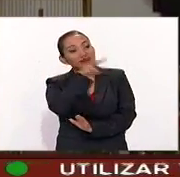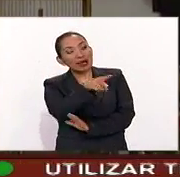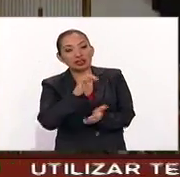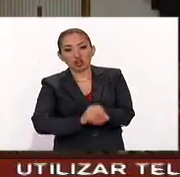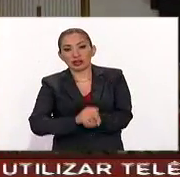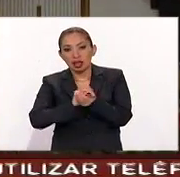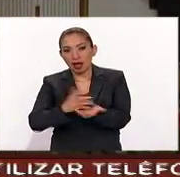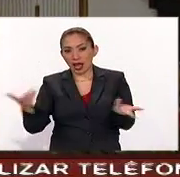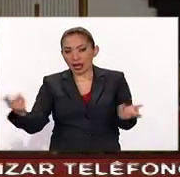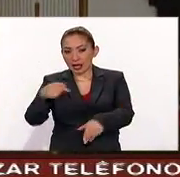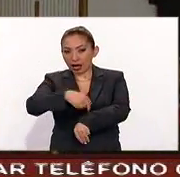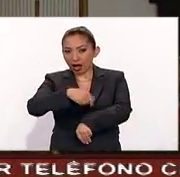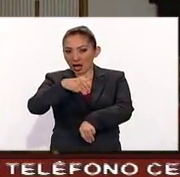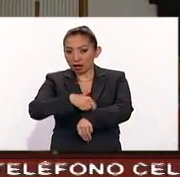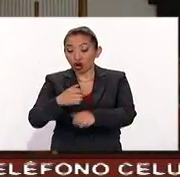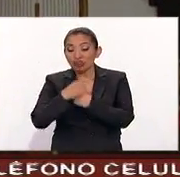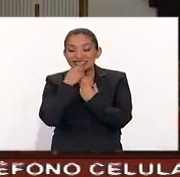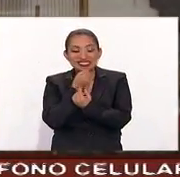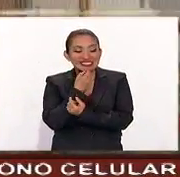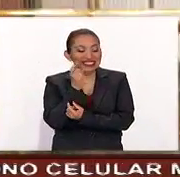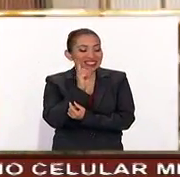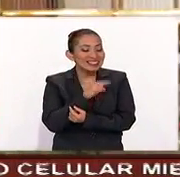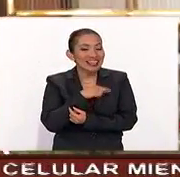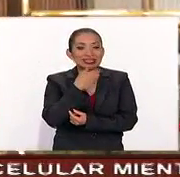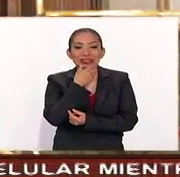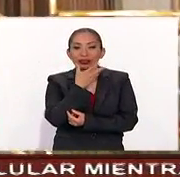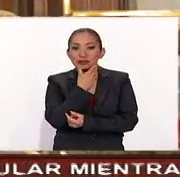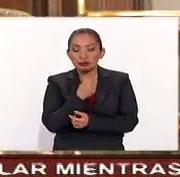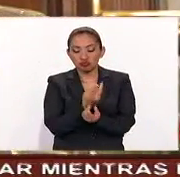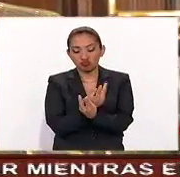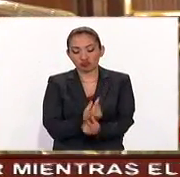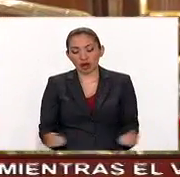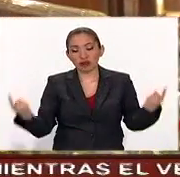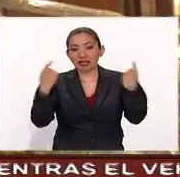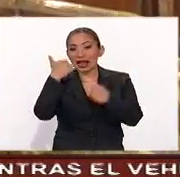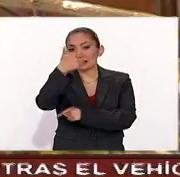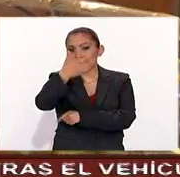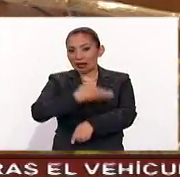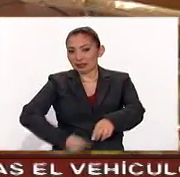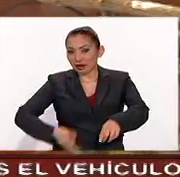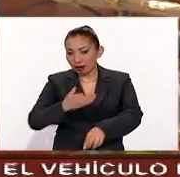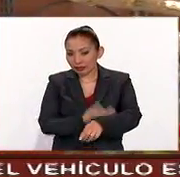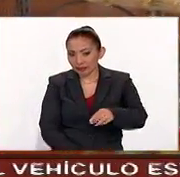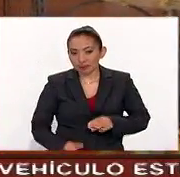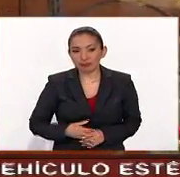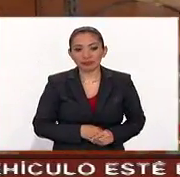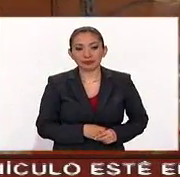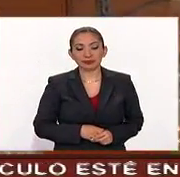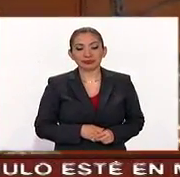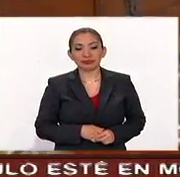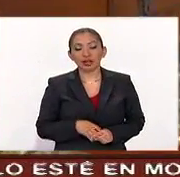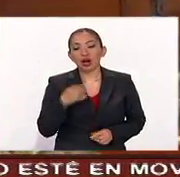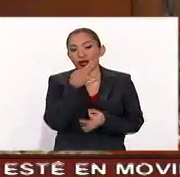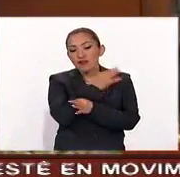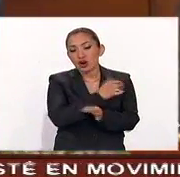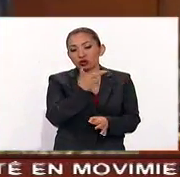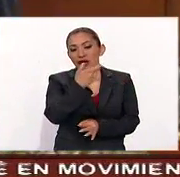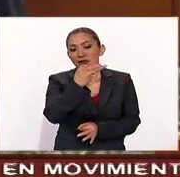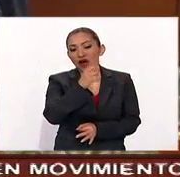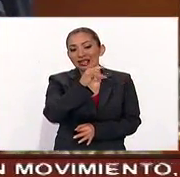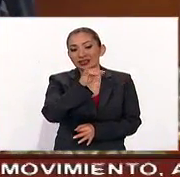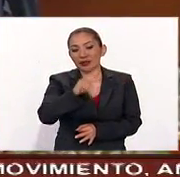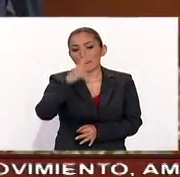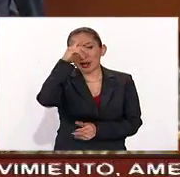sorteo se celebrará con Toddy y las Niñas y Niños Gritones a partir de las 6 de la tarde. Con información de Gustavo